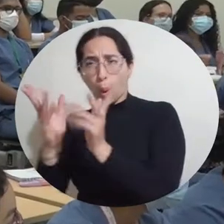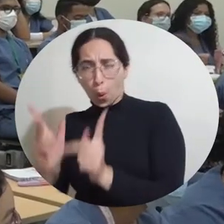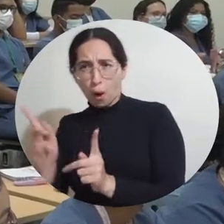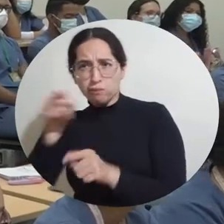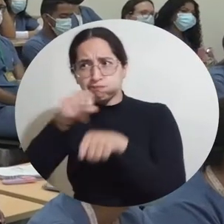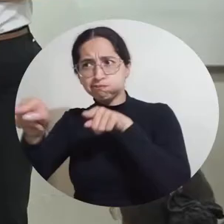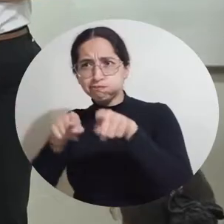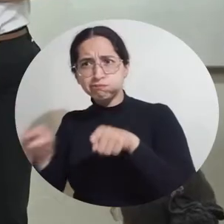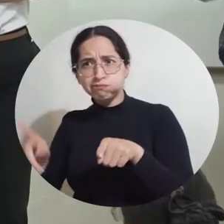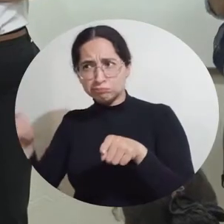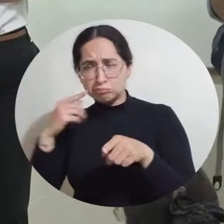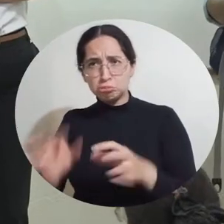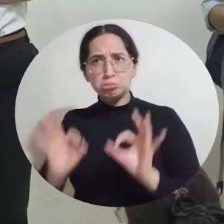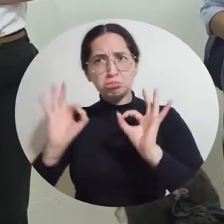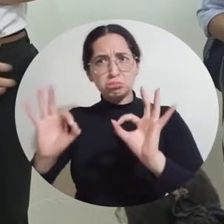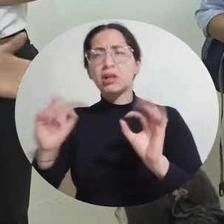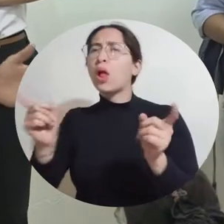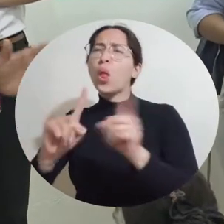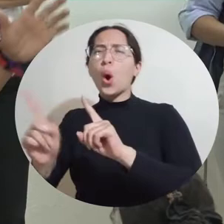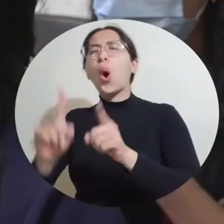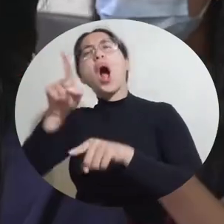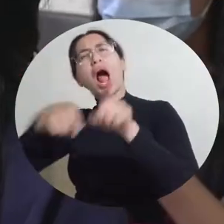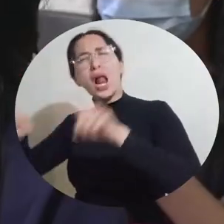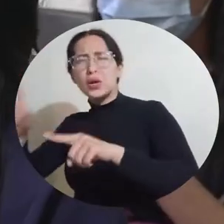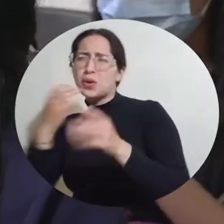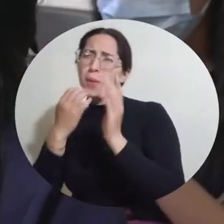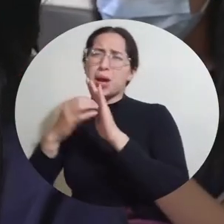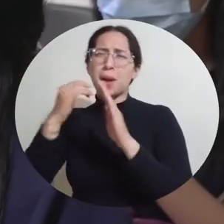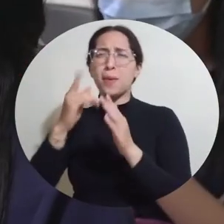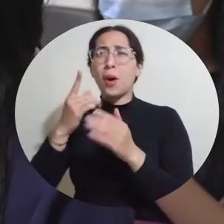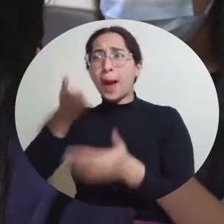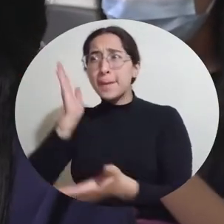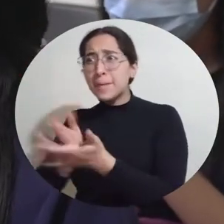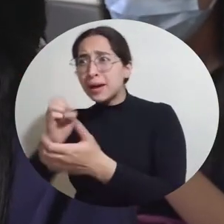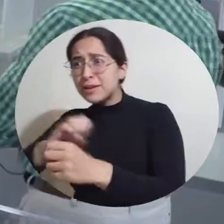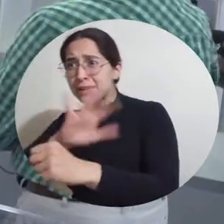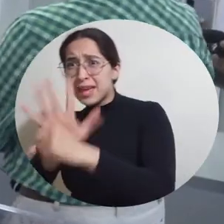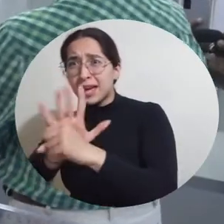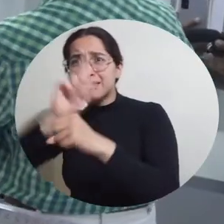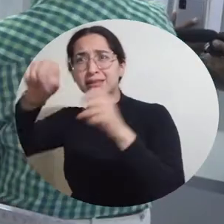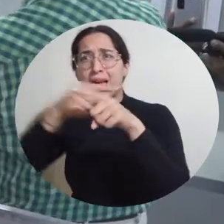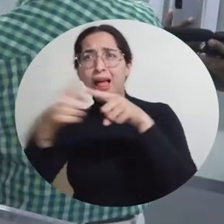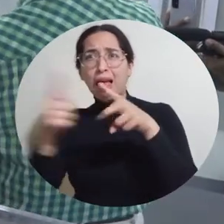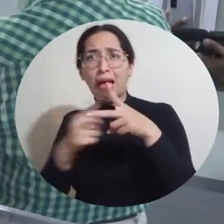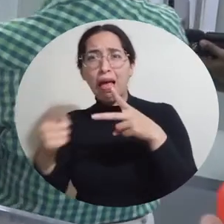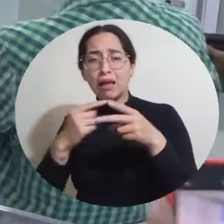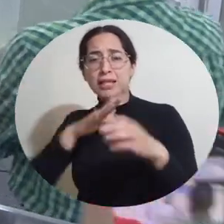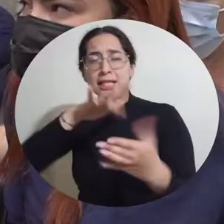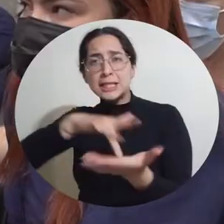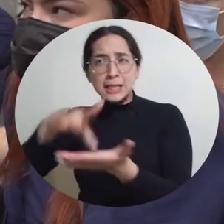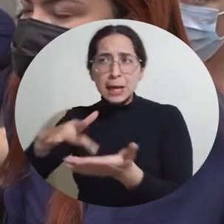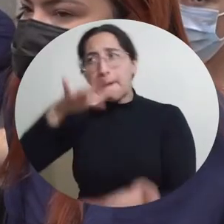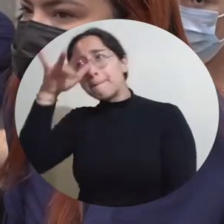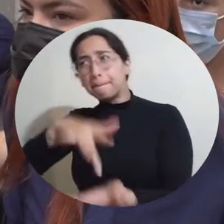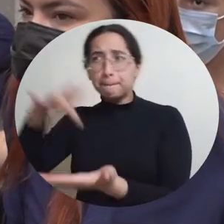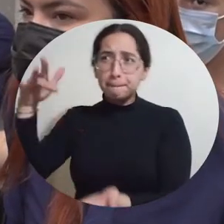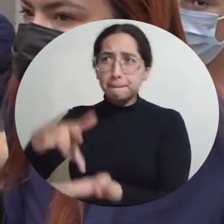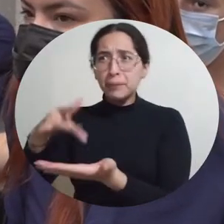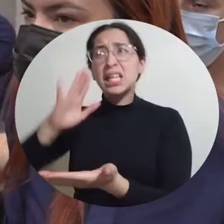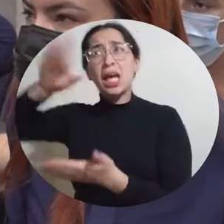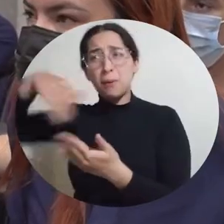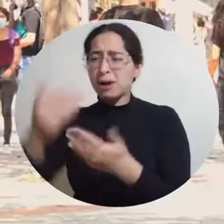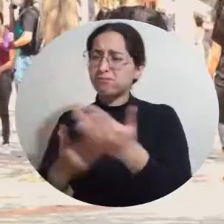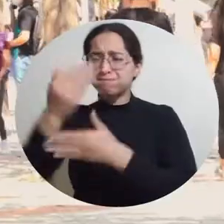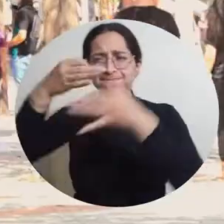empezaron su semestre en pandemia escasamente tuvieron dos semanas de clase, luego fueron casi dos años completos donde estuvimos de forma virtual o remota.